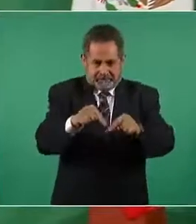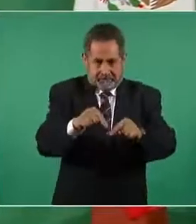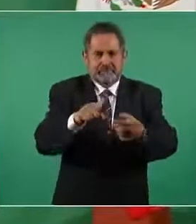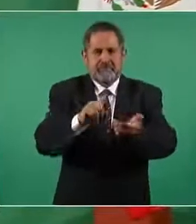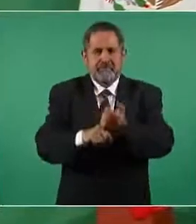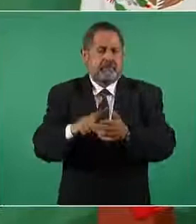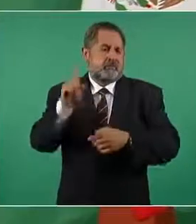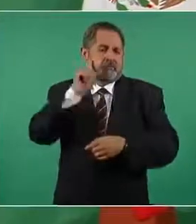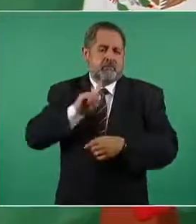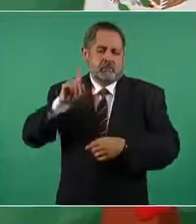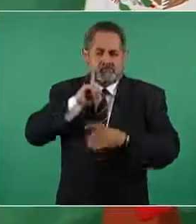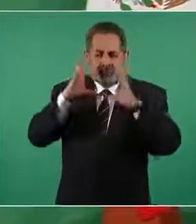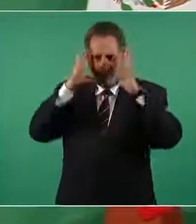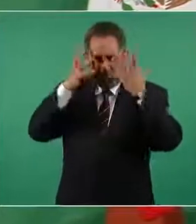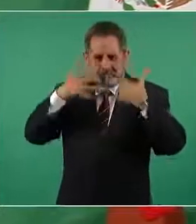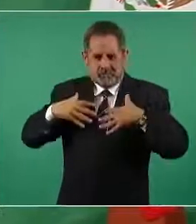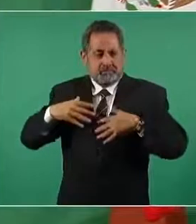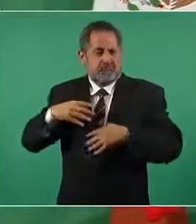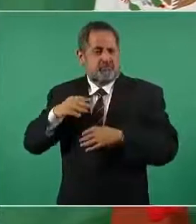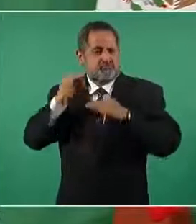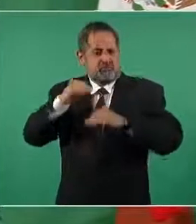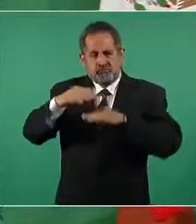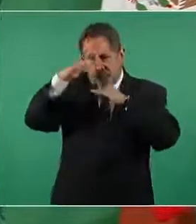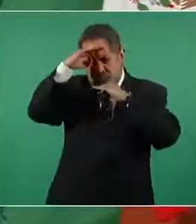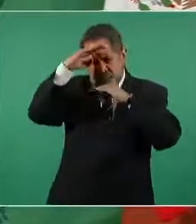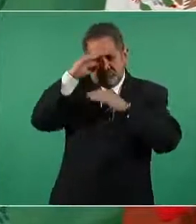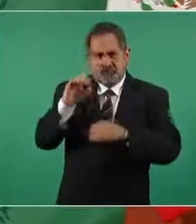mujer olmeca